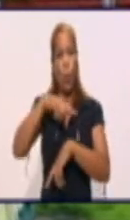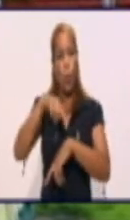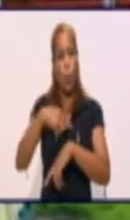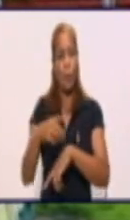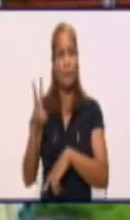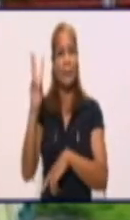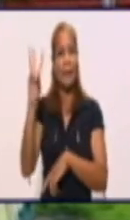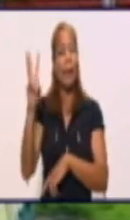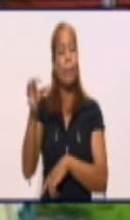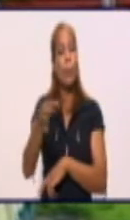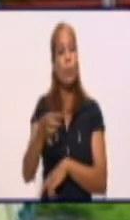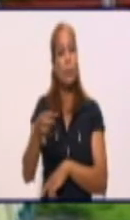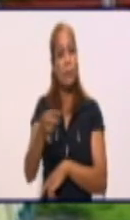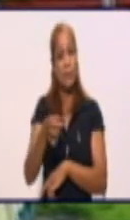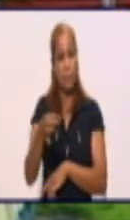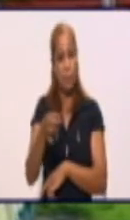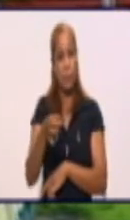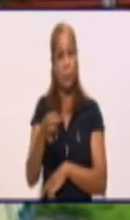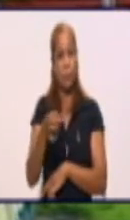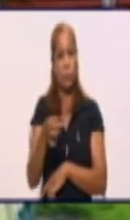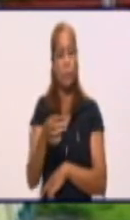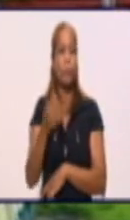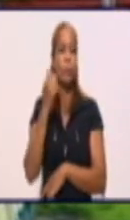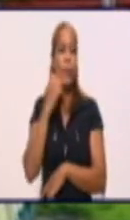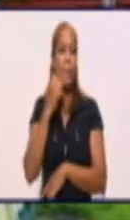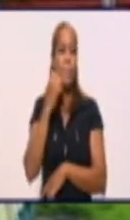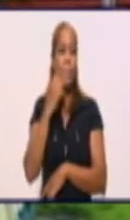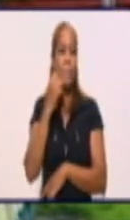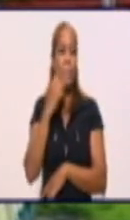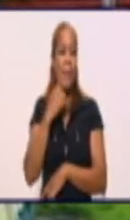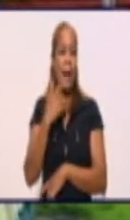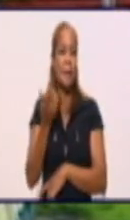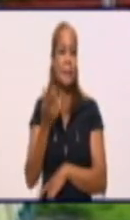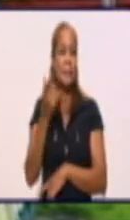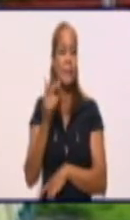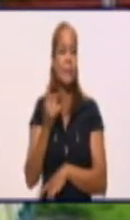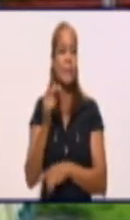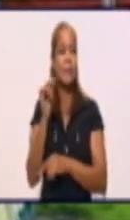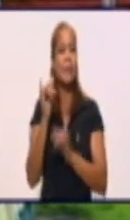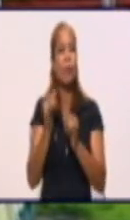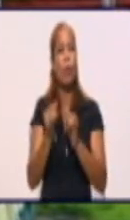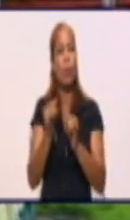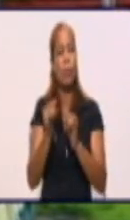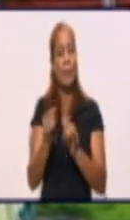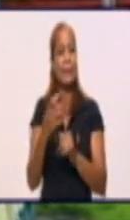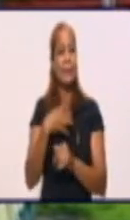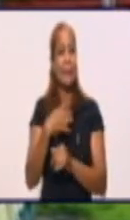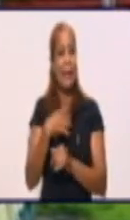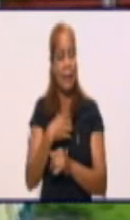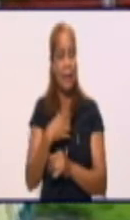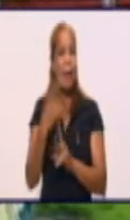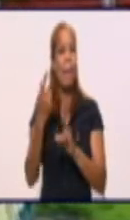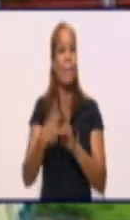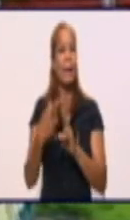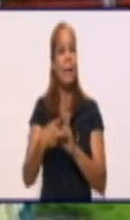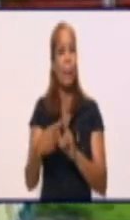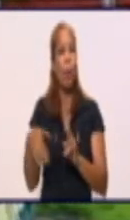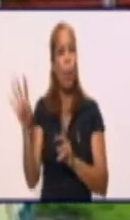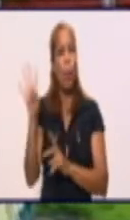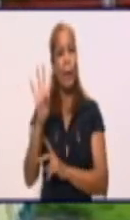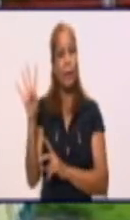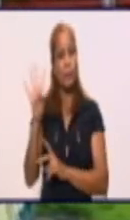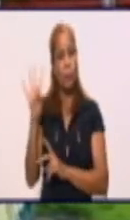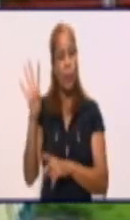Tres municipios son los que mayor cantidad de casos acumulan. Bayamo con 44,